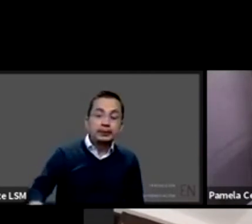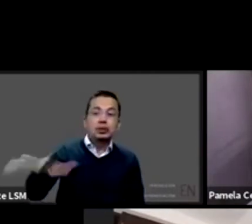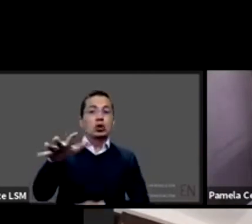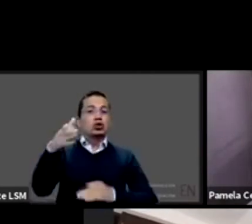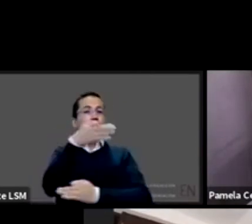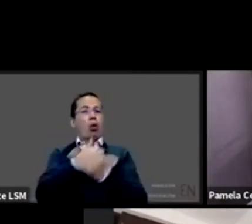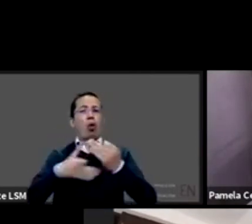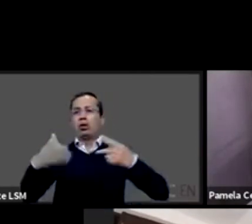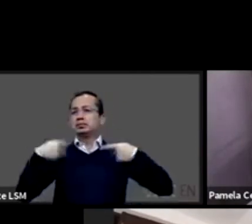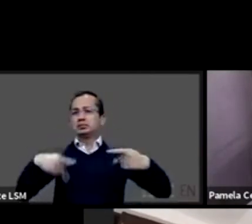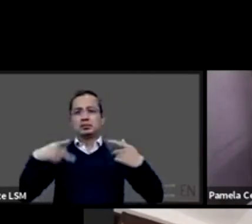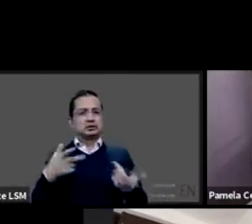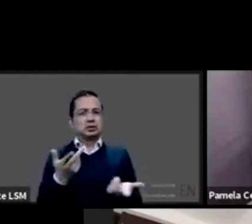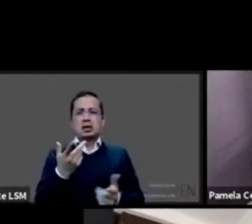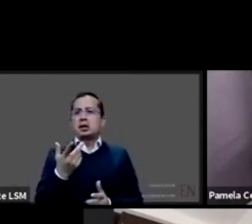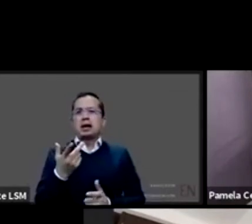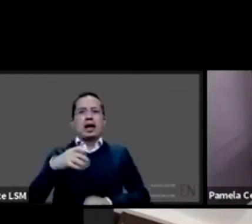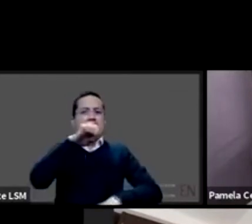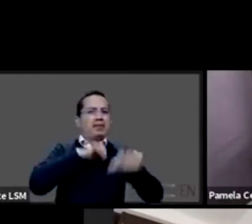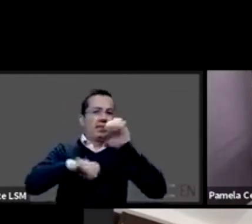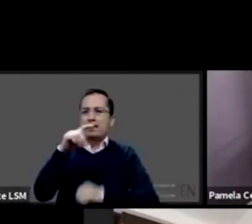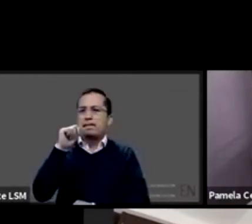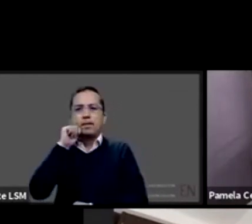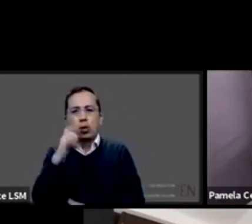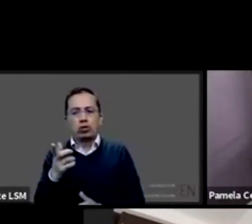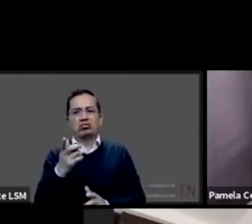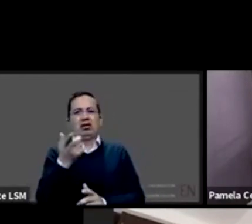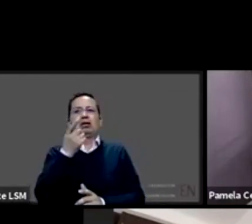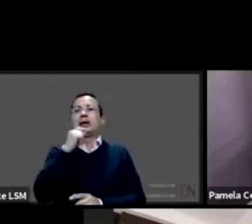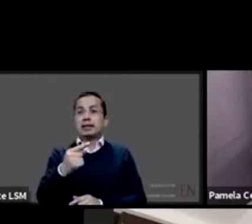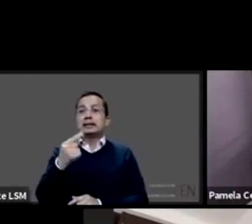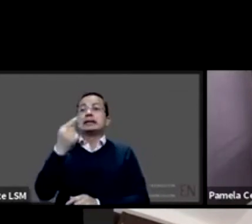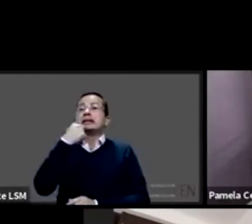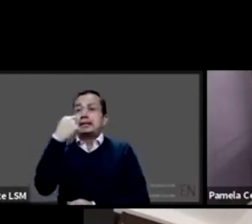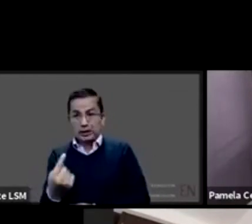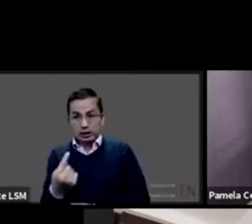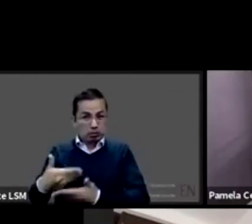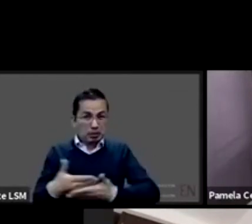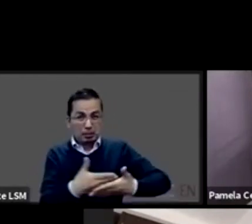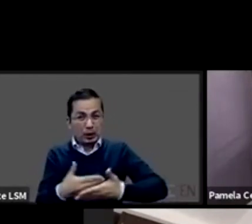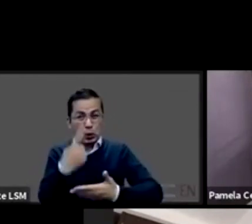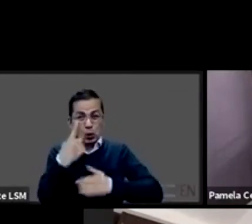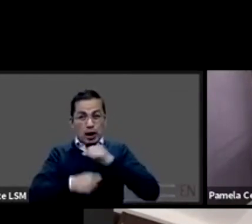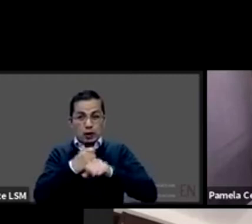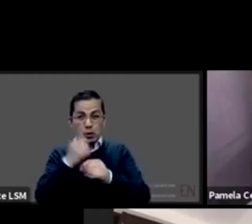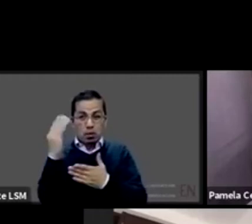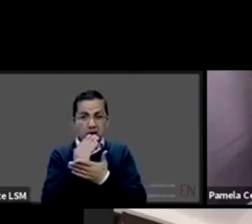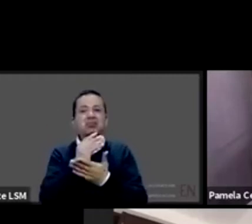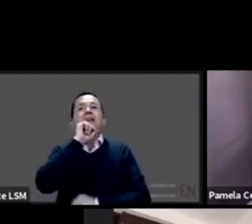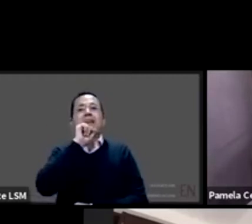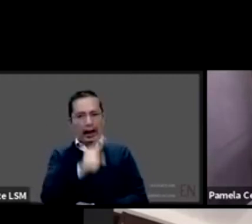menores de cinco años, inclusive menores de un año, y se han presentado también